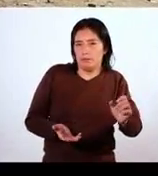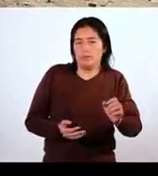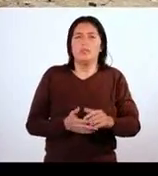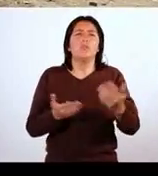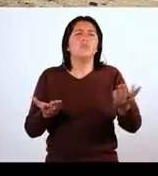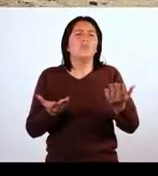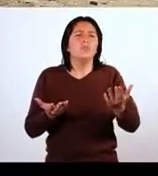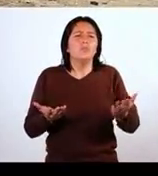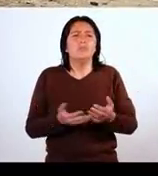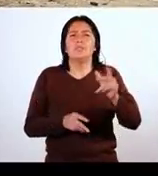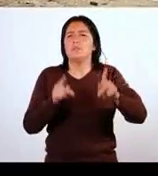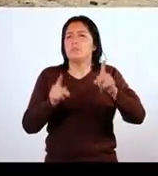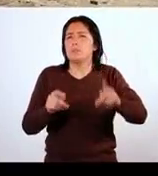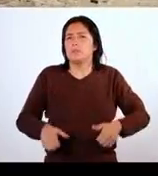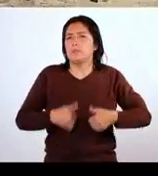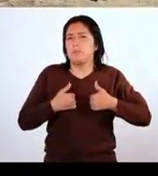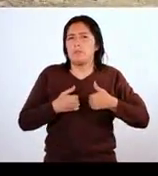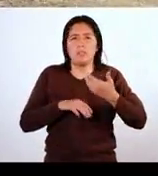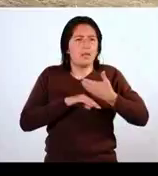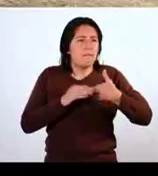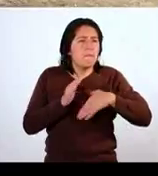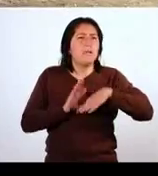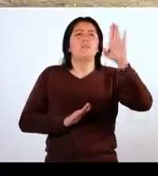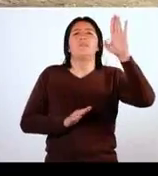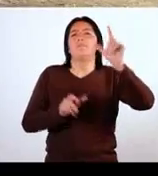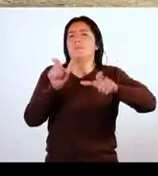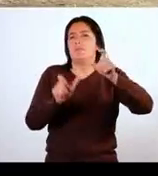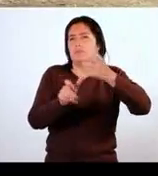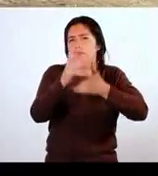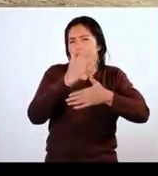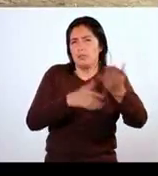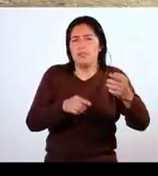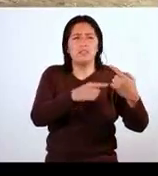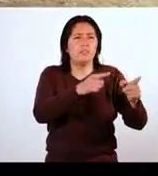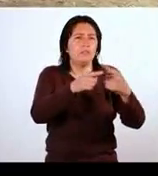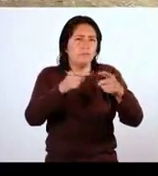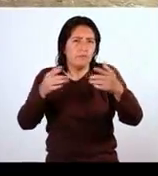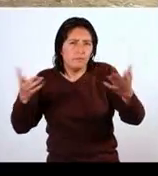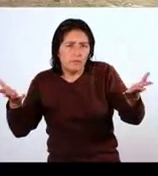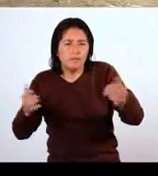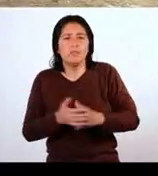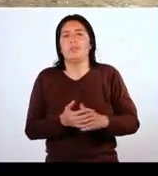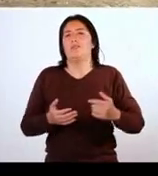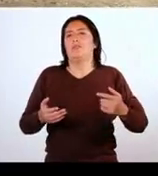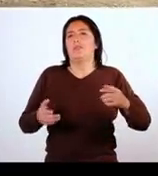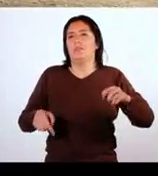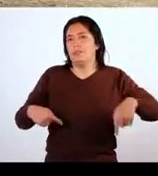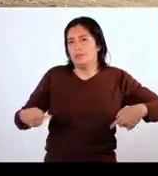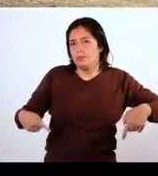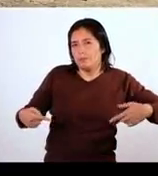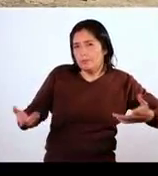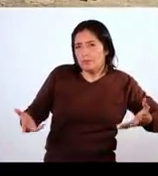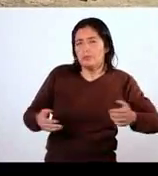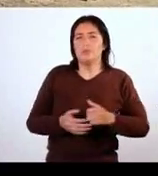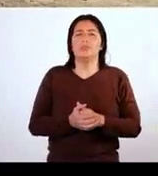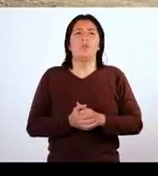Donde sus moradores, en su mayoría, son personas con discapacidad de diversos tipos. Tanto de locomoción